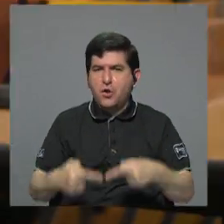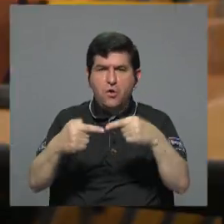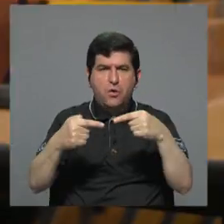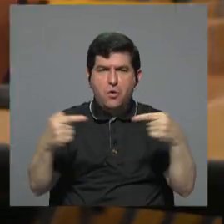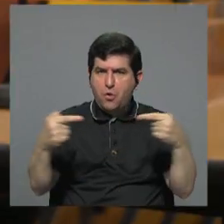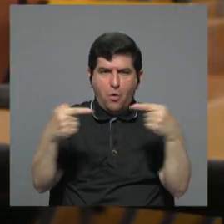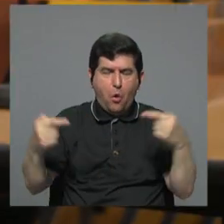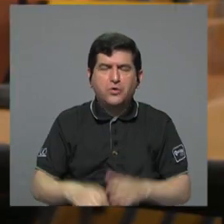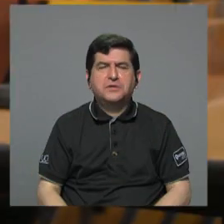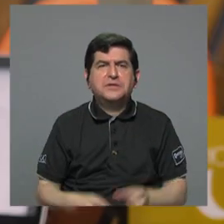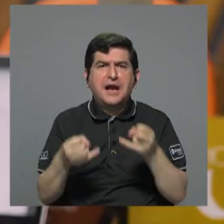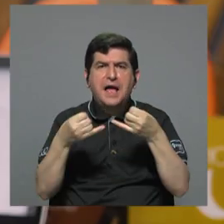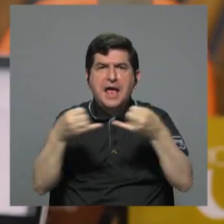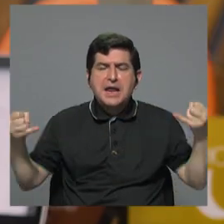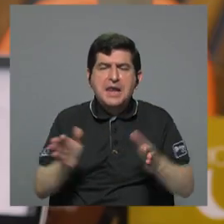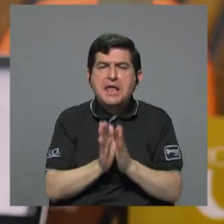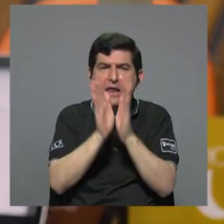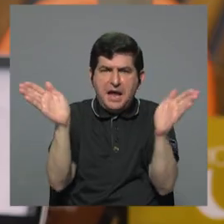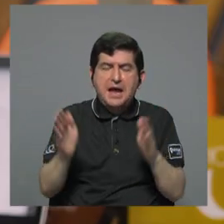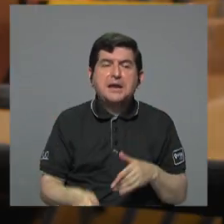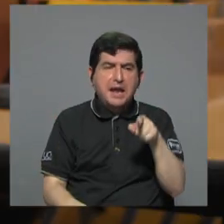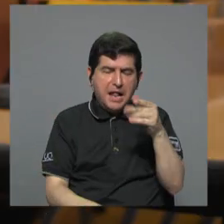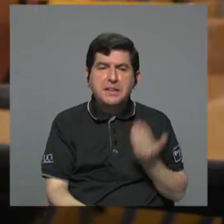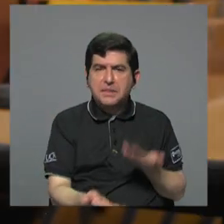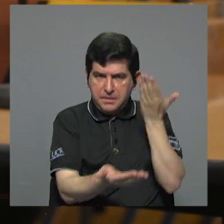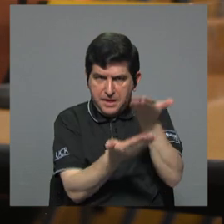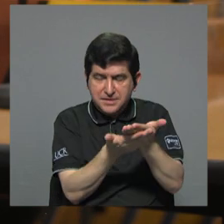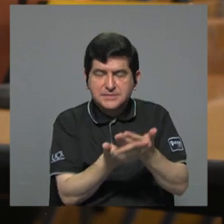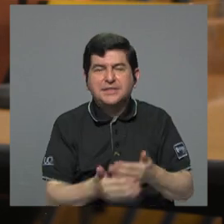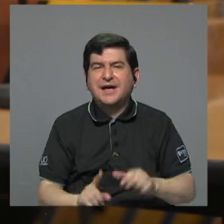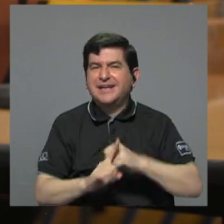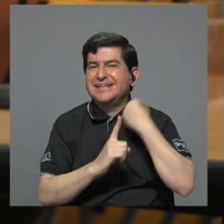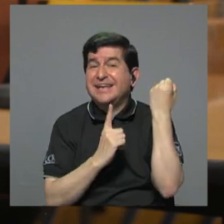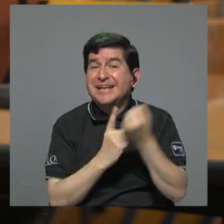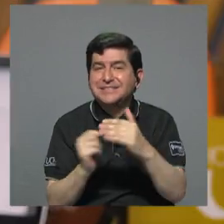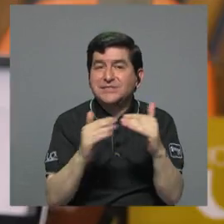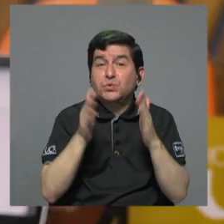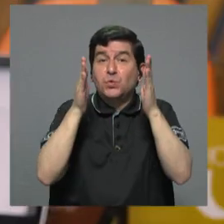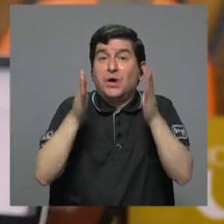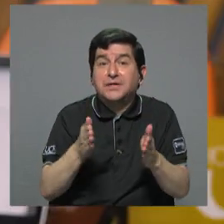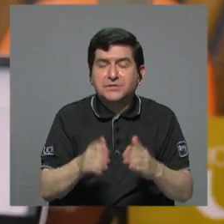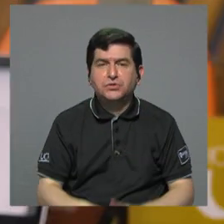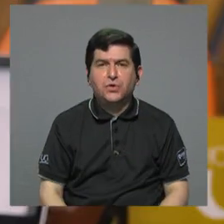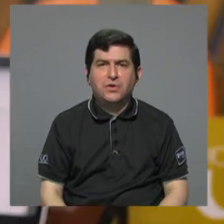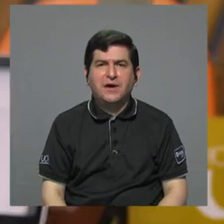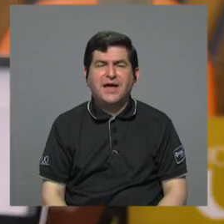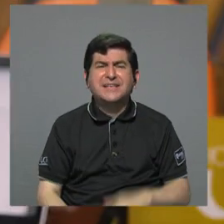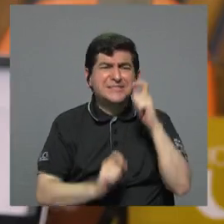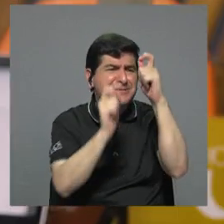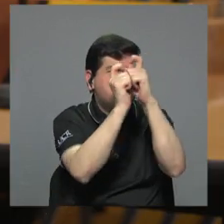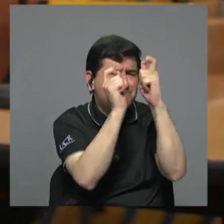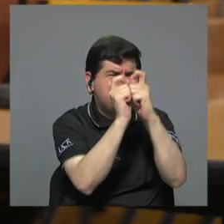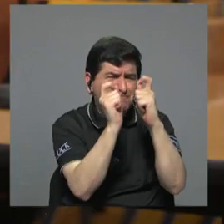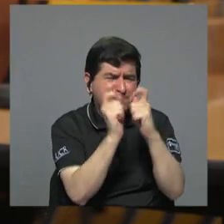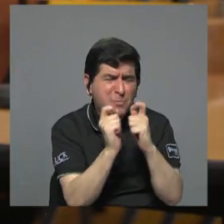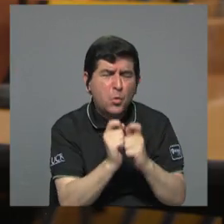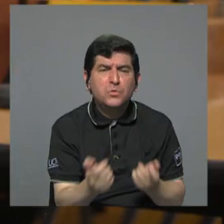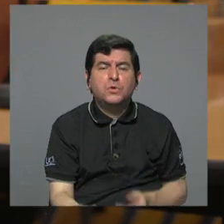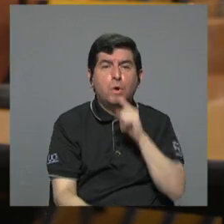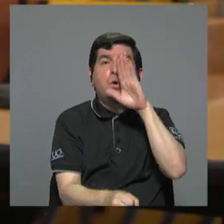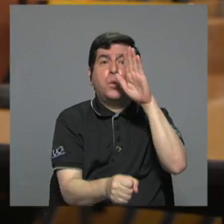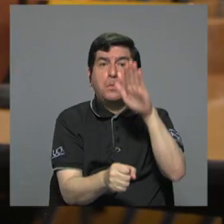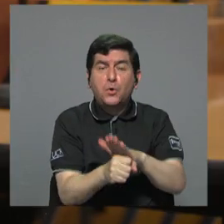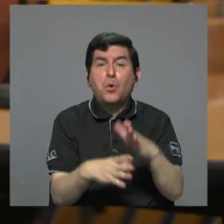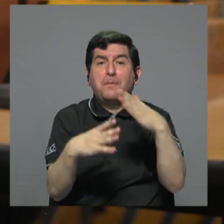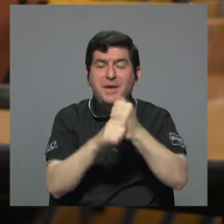en las líneas generales de esa postura el dilema para la ciudadanía está en las especificidades de la promesa